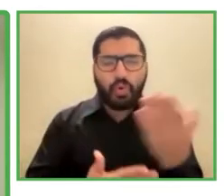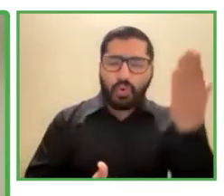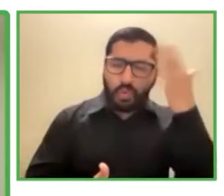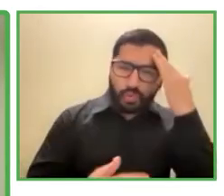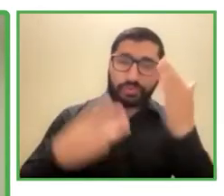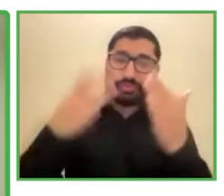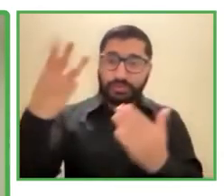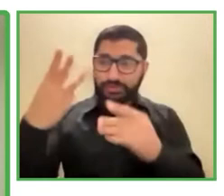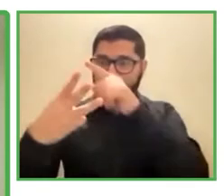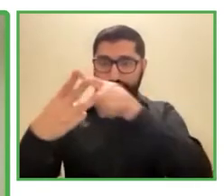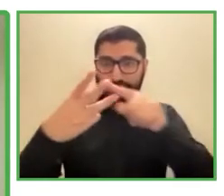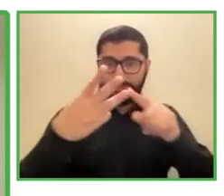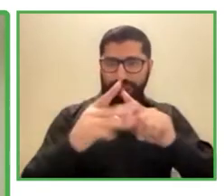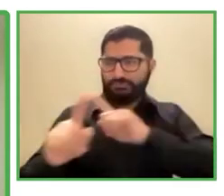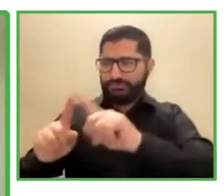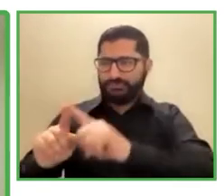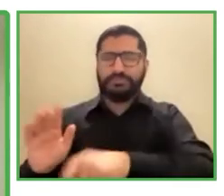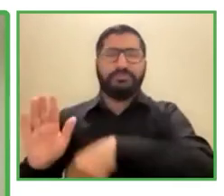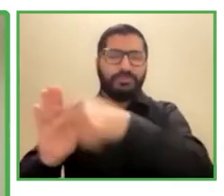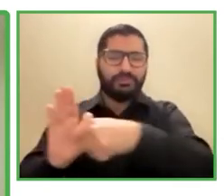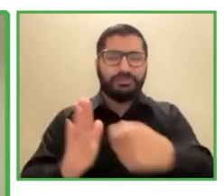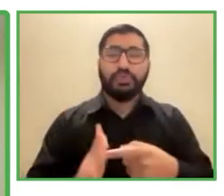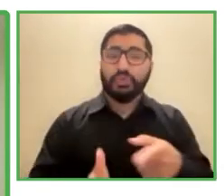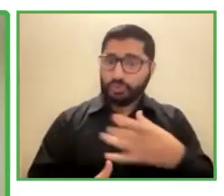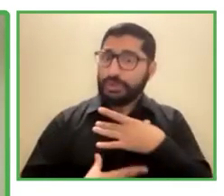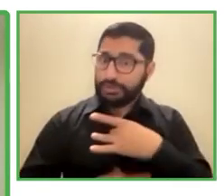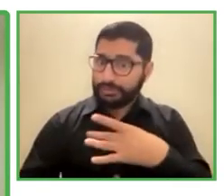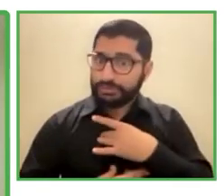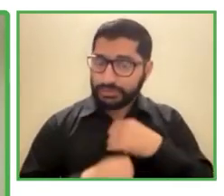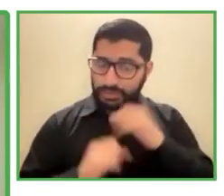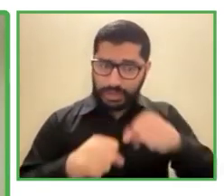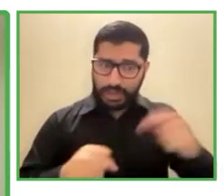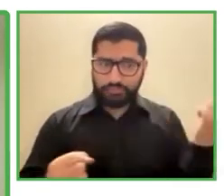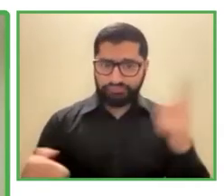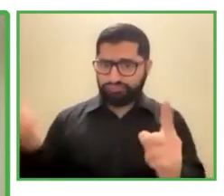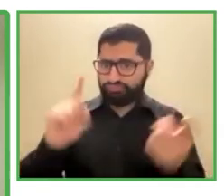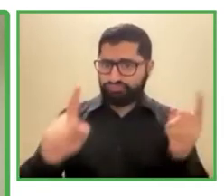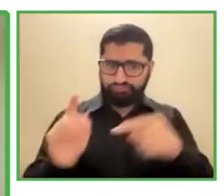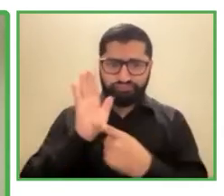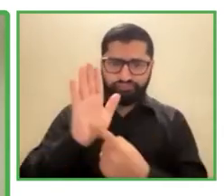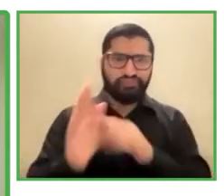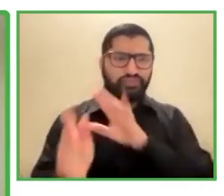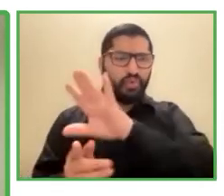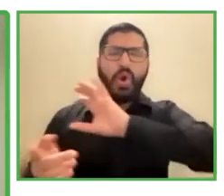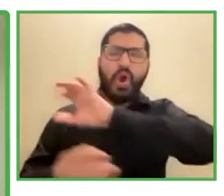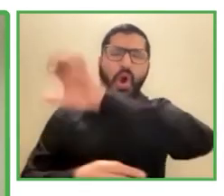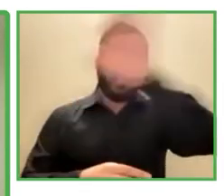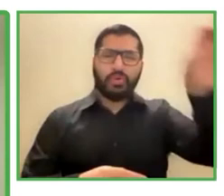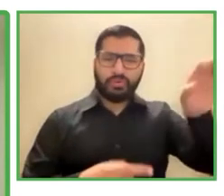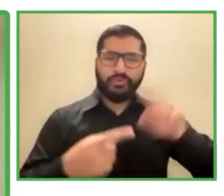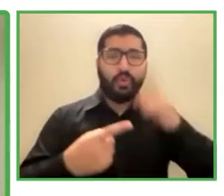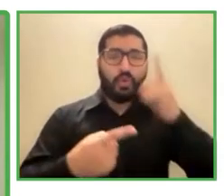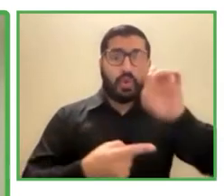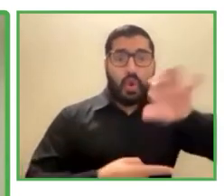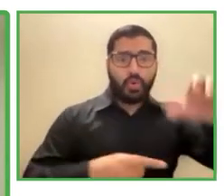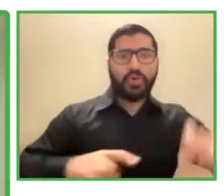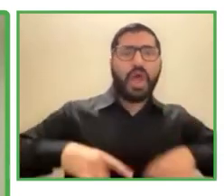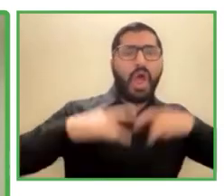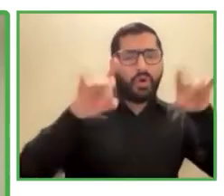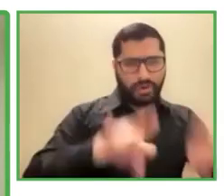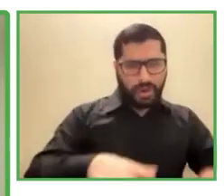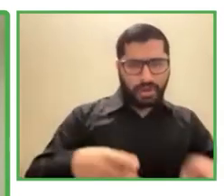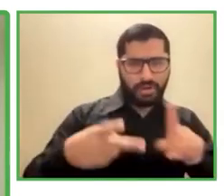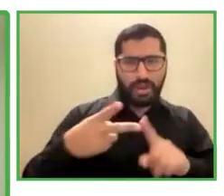Tendremos expositores desde Austria, desde Singapur y también desde Chile. Mientras nuestros expositores se